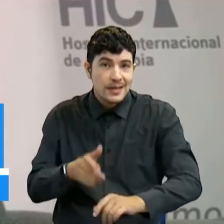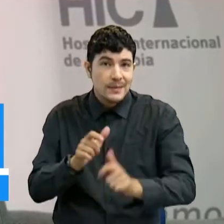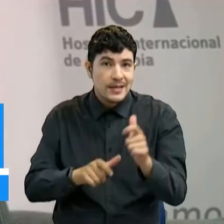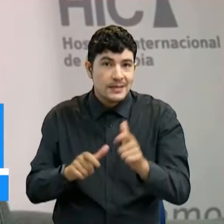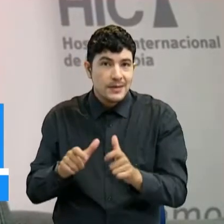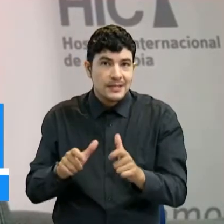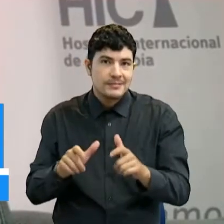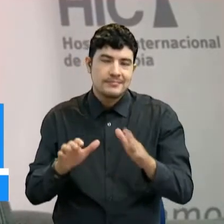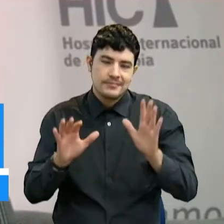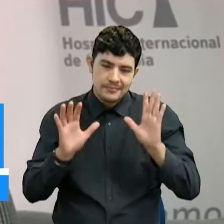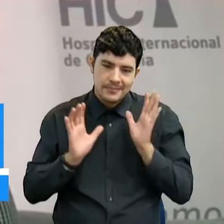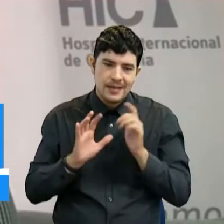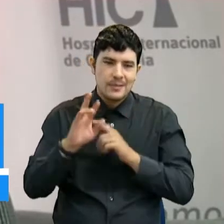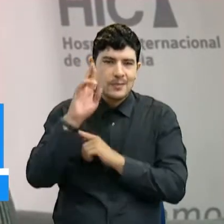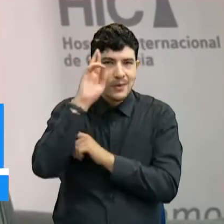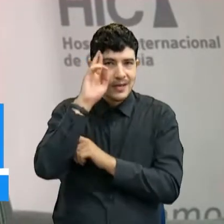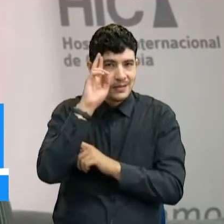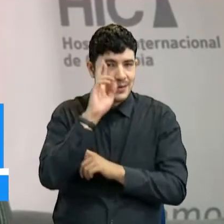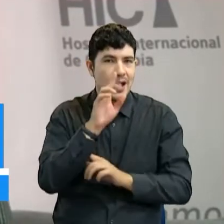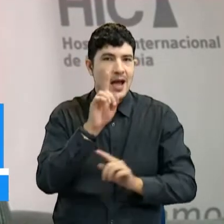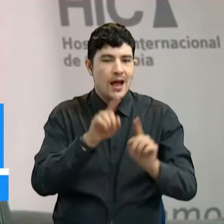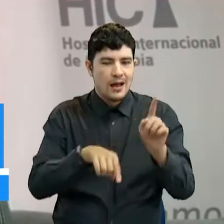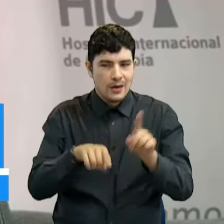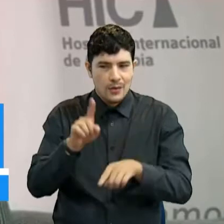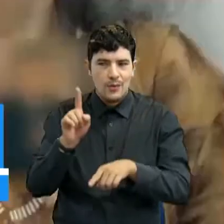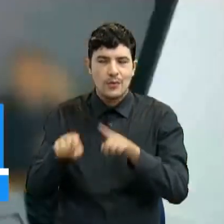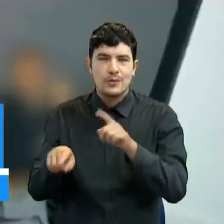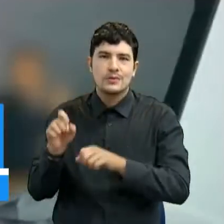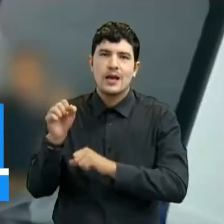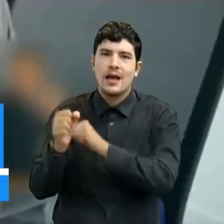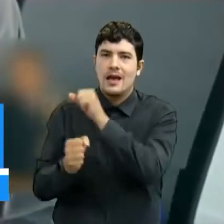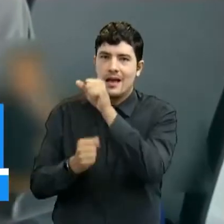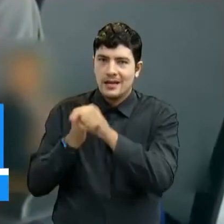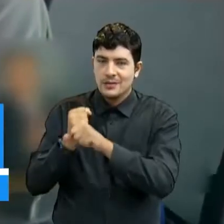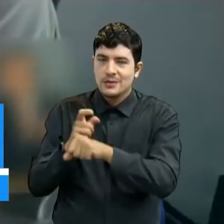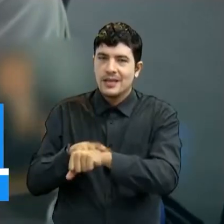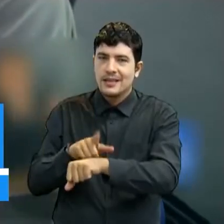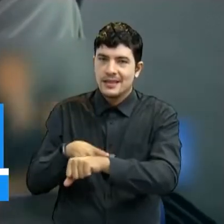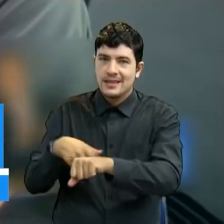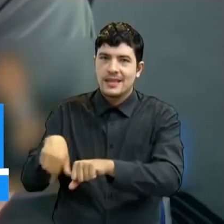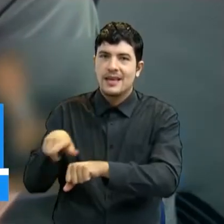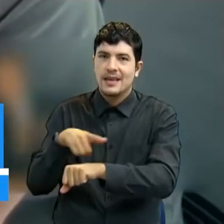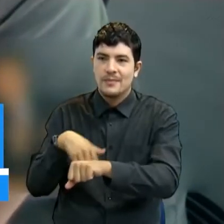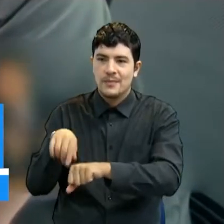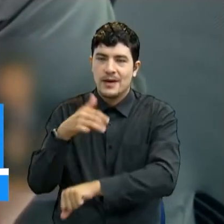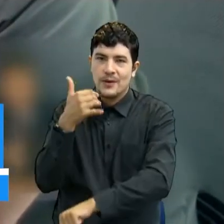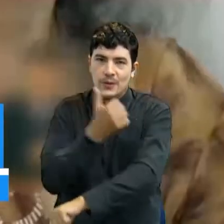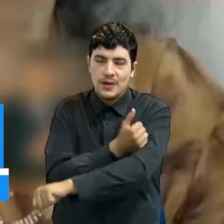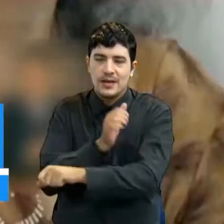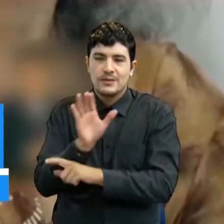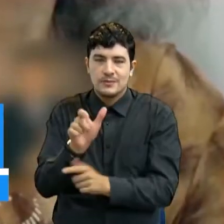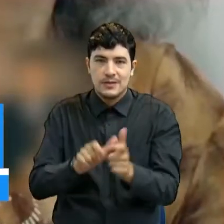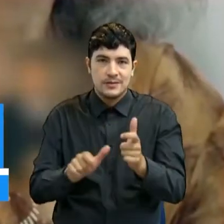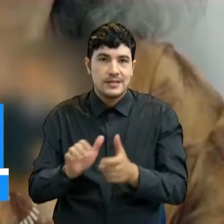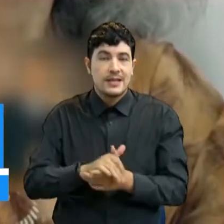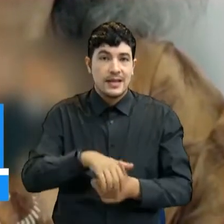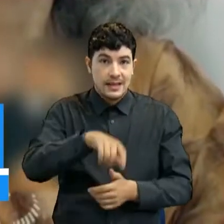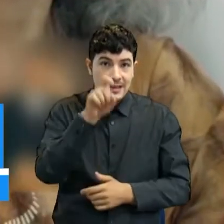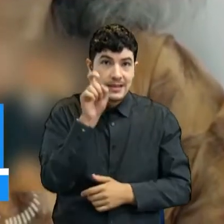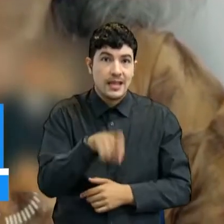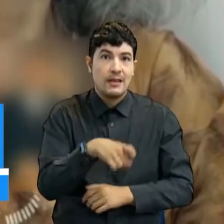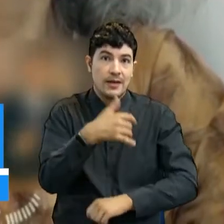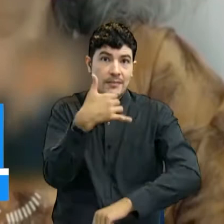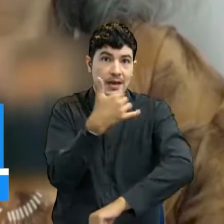vacunar estos 30 millones de colombianos. Según expertos en el tema, se debería vacunar el 60